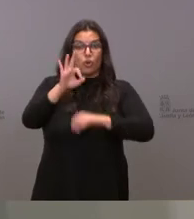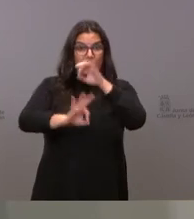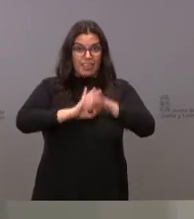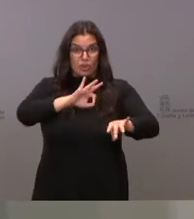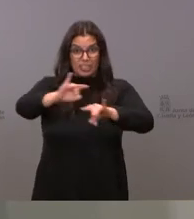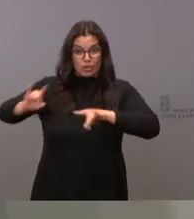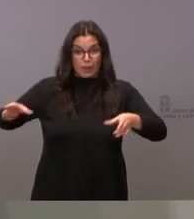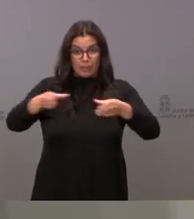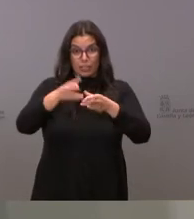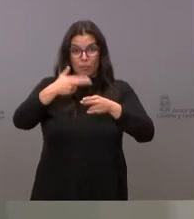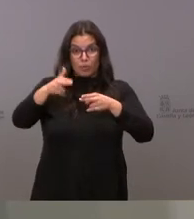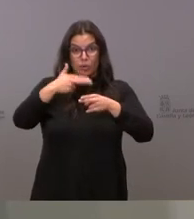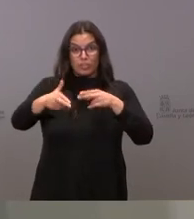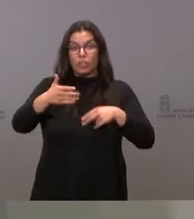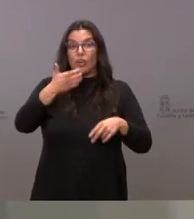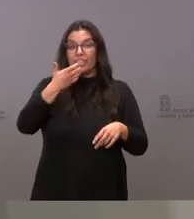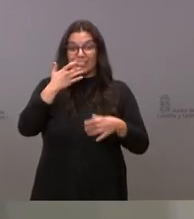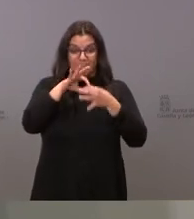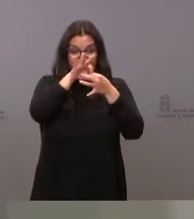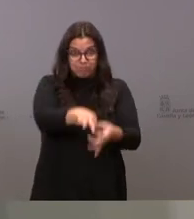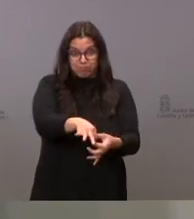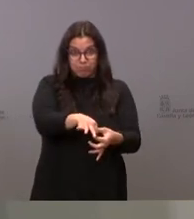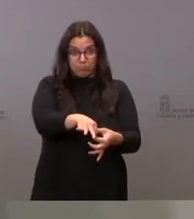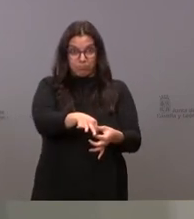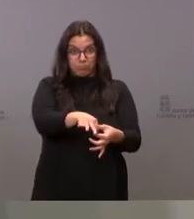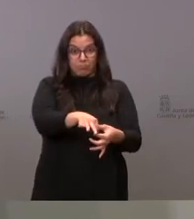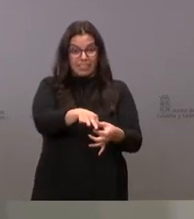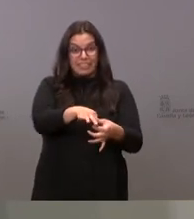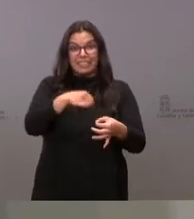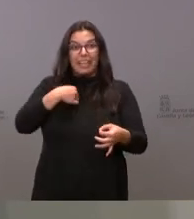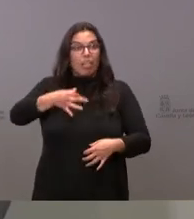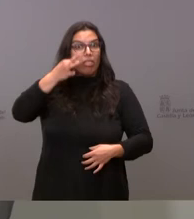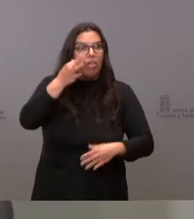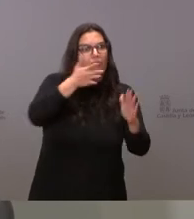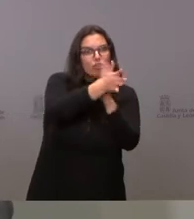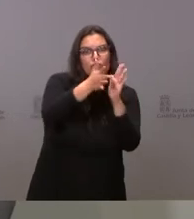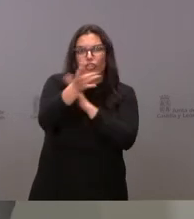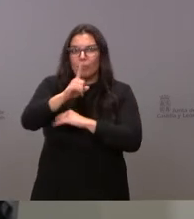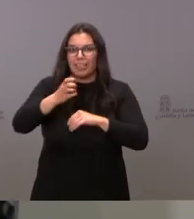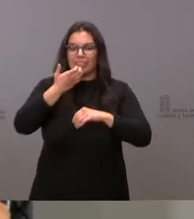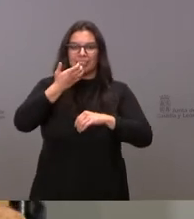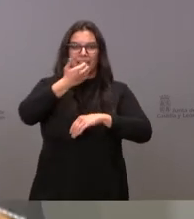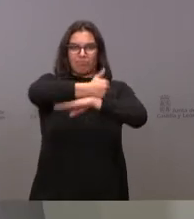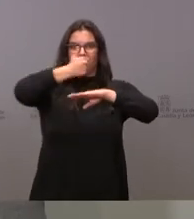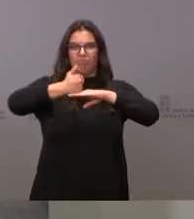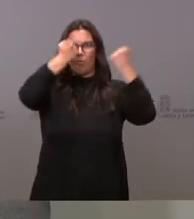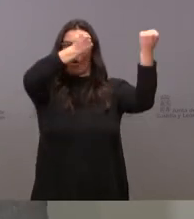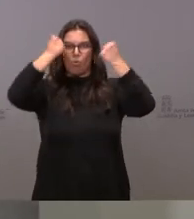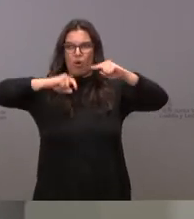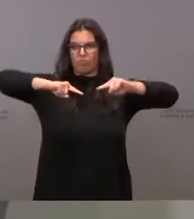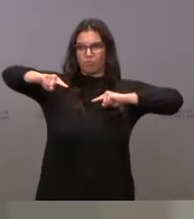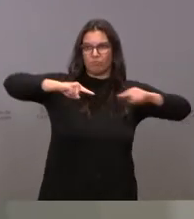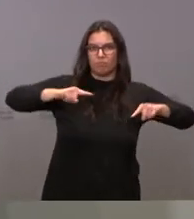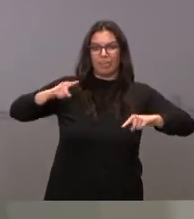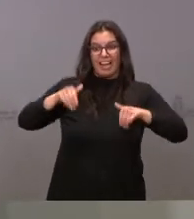partidos, si no están apegados al terreno, si no rinden cuentas al terreno, si las ejecutivas de los partidos autonómicos, si los candidatos